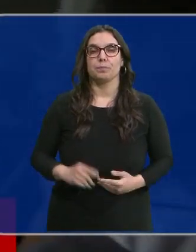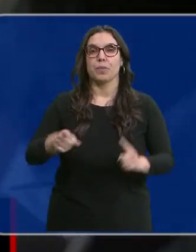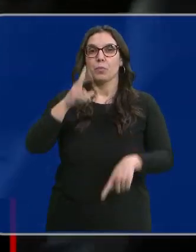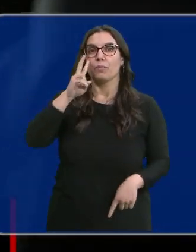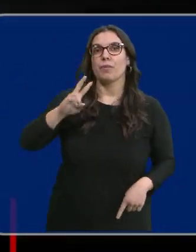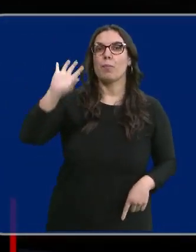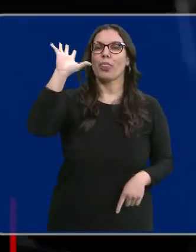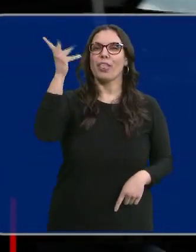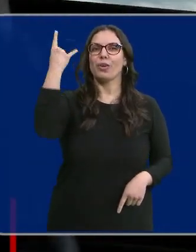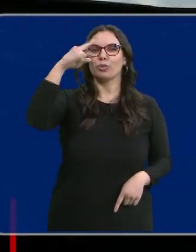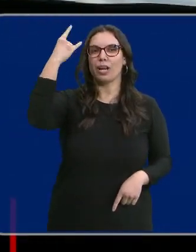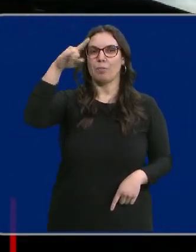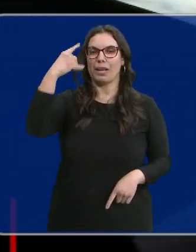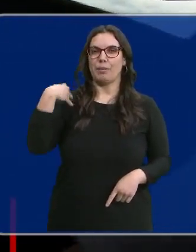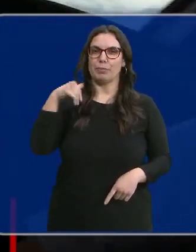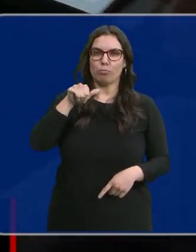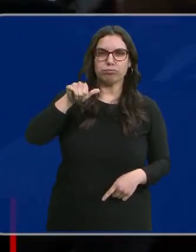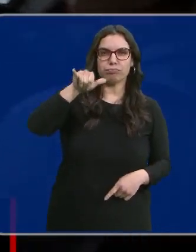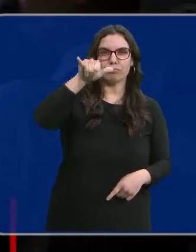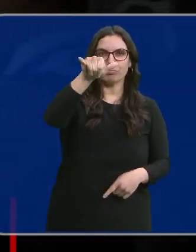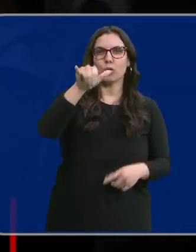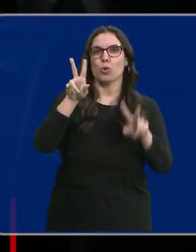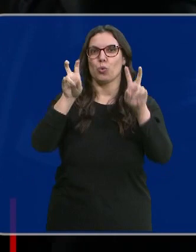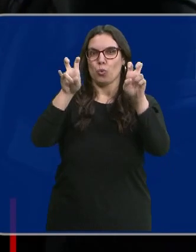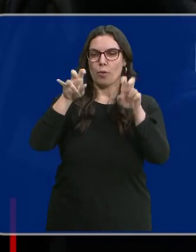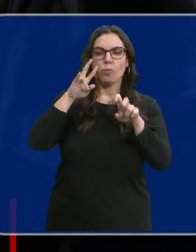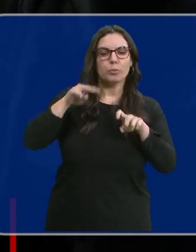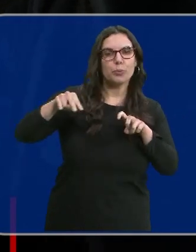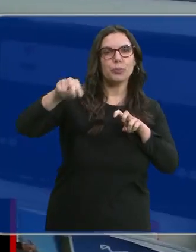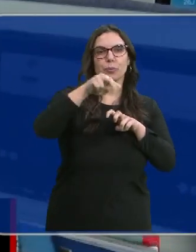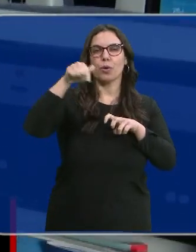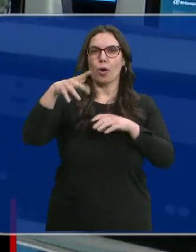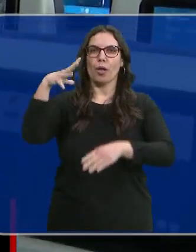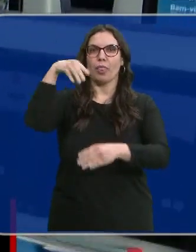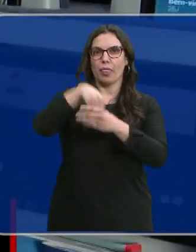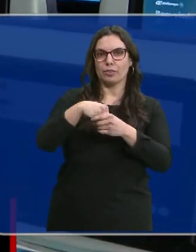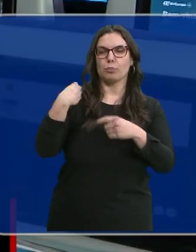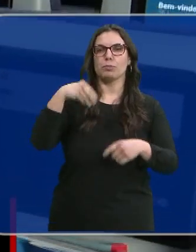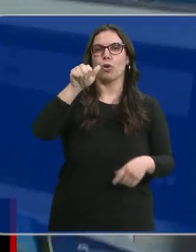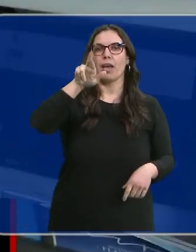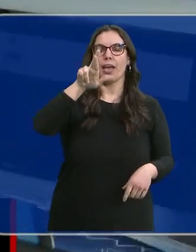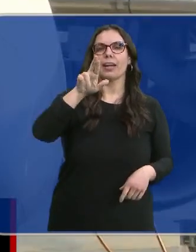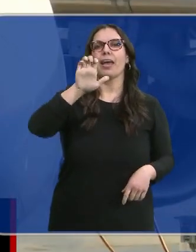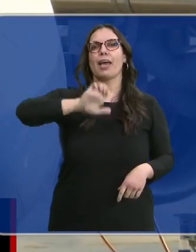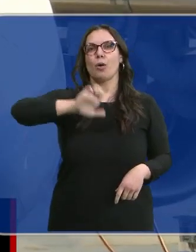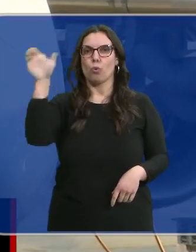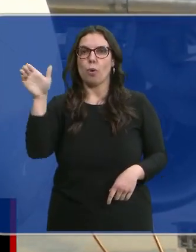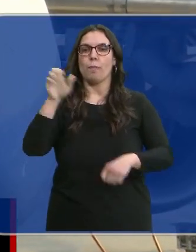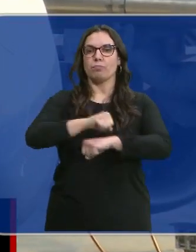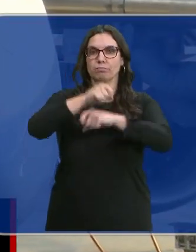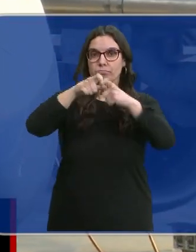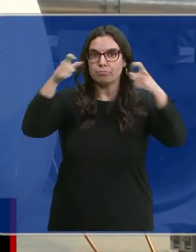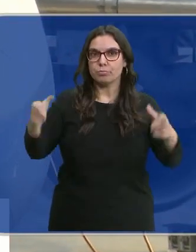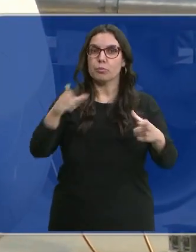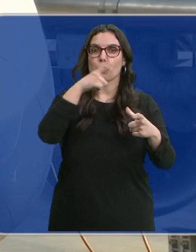Sobrevolaremos el cielo de Salamanca en el nuevo Boeing 787 de Globalia. Forma parte desde hoy de la flota de Air Europa que se refuerza de cara a